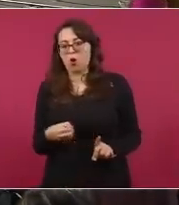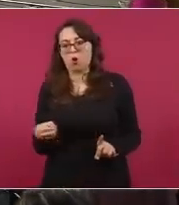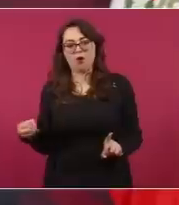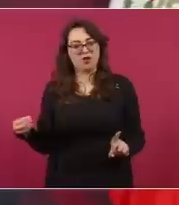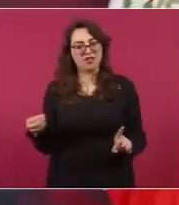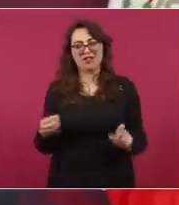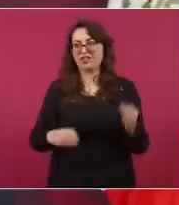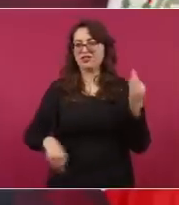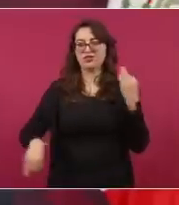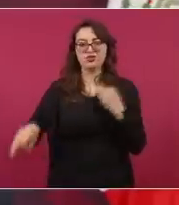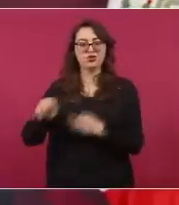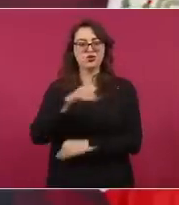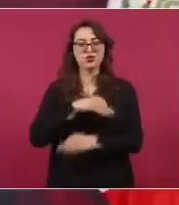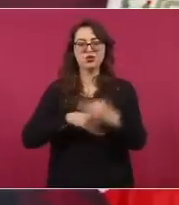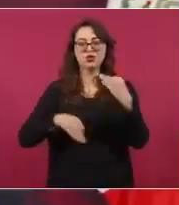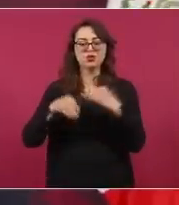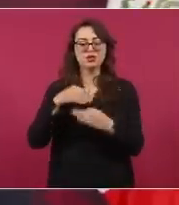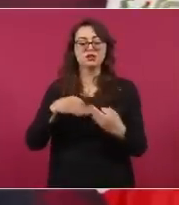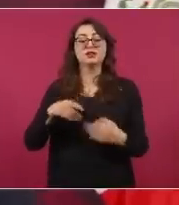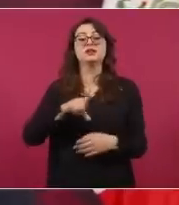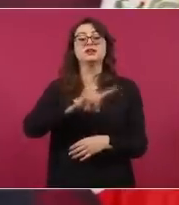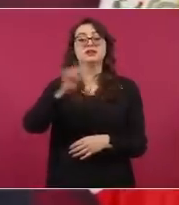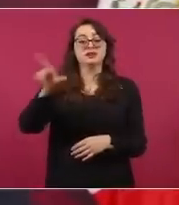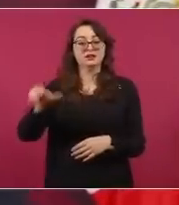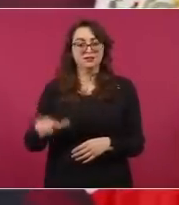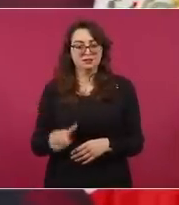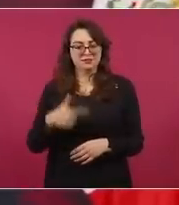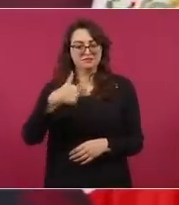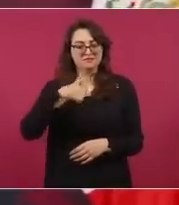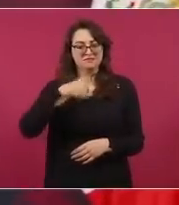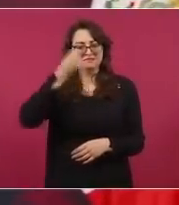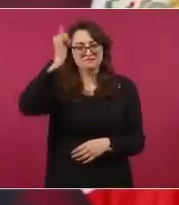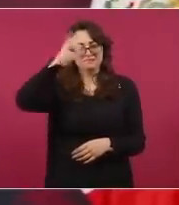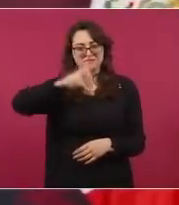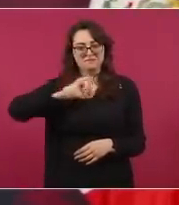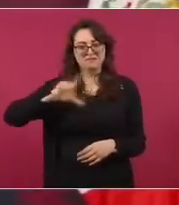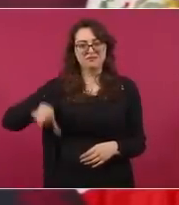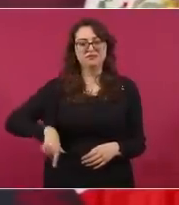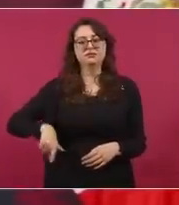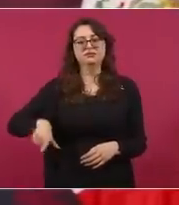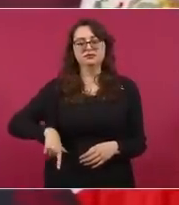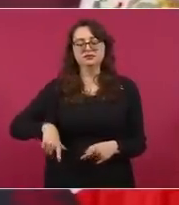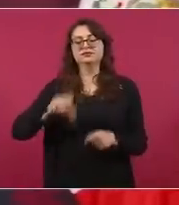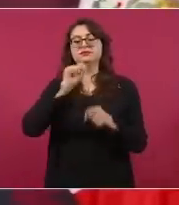una entrevista con Gutiérrez Bidó,